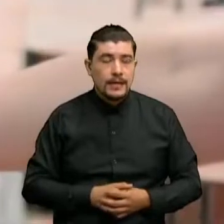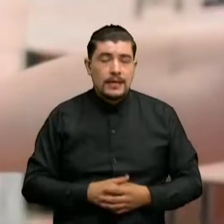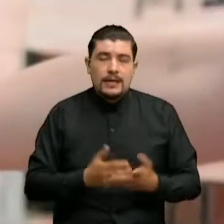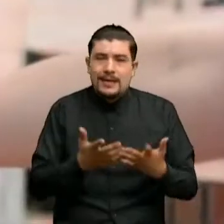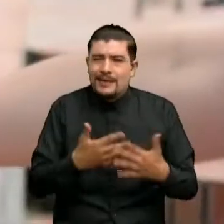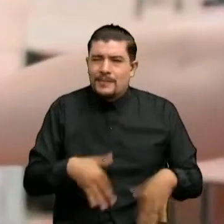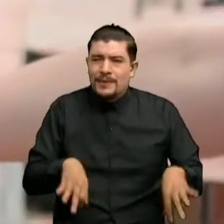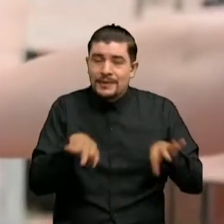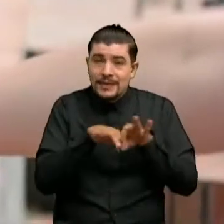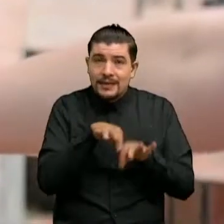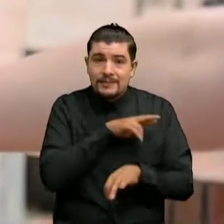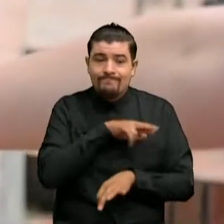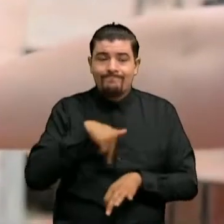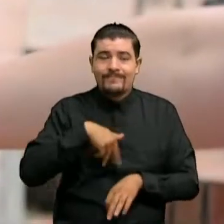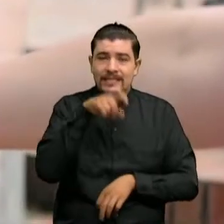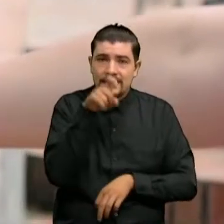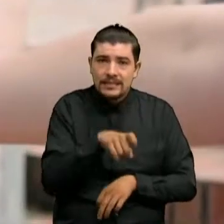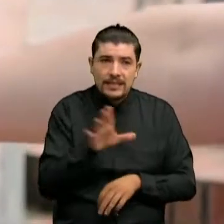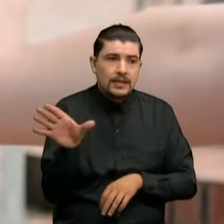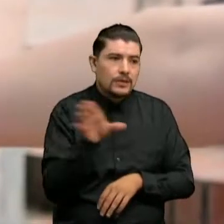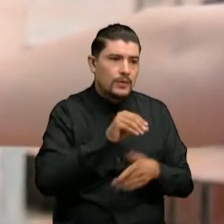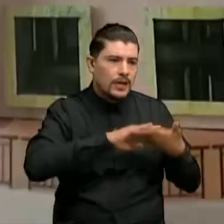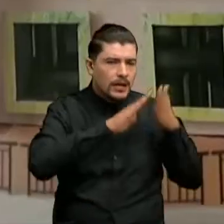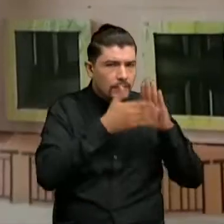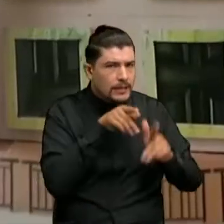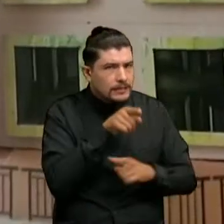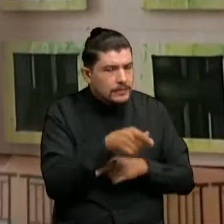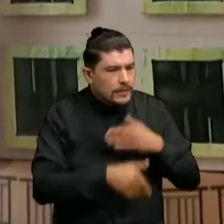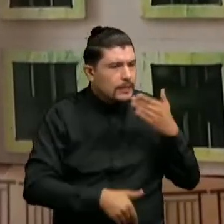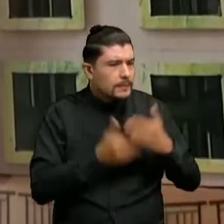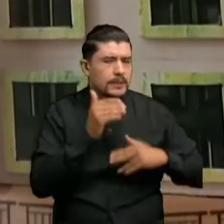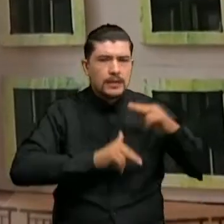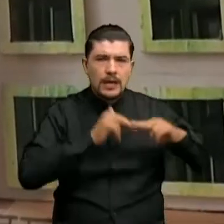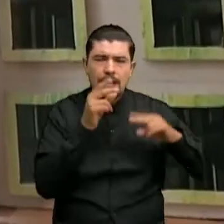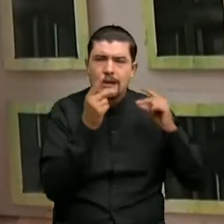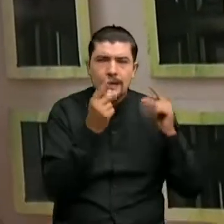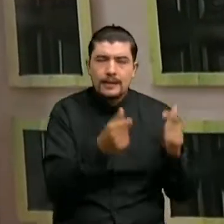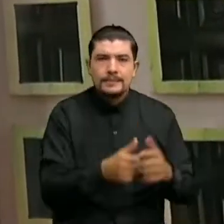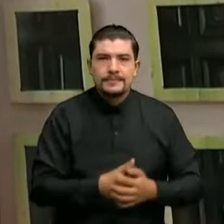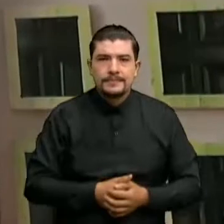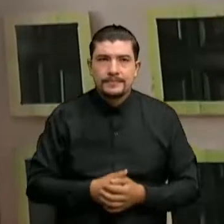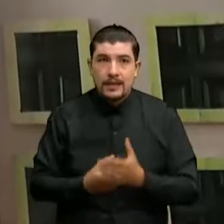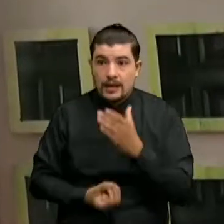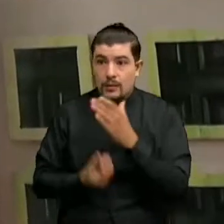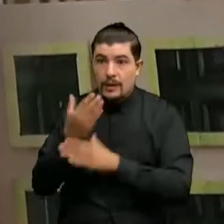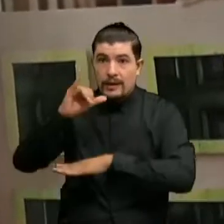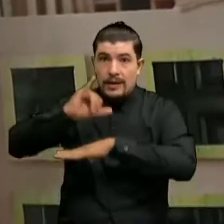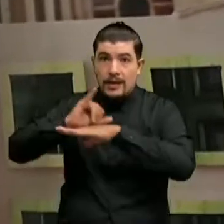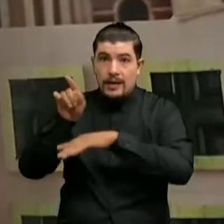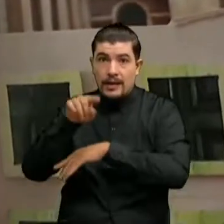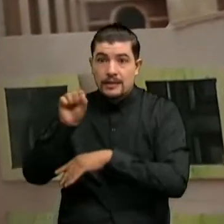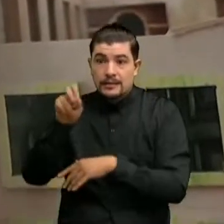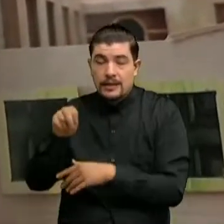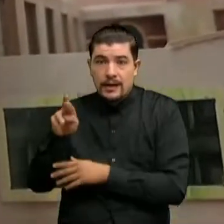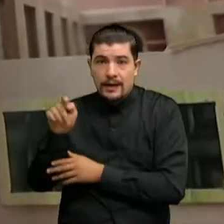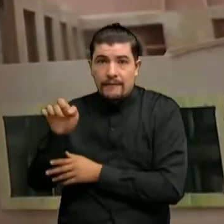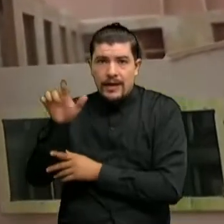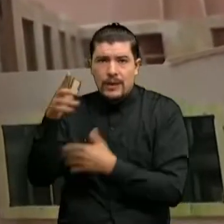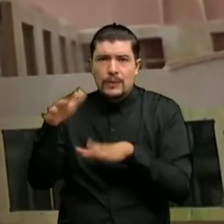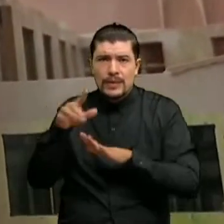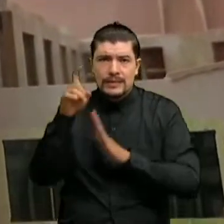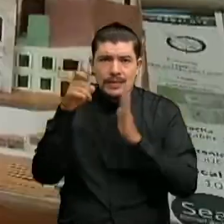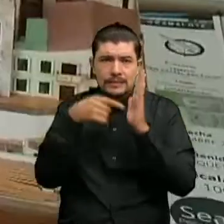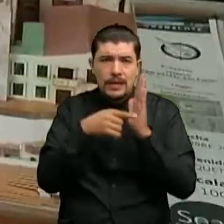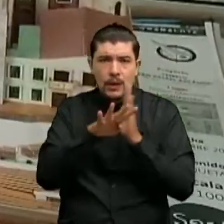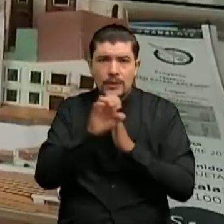importancia Y que requeremos todos los gramaloteros Empezar esa construcción cuanto antes La nueva parroquia San Rafael Tendrá 6 mil 400 metros